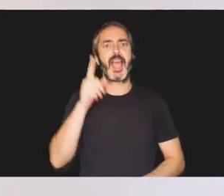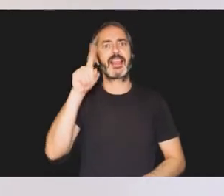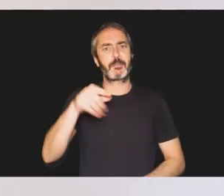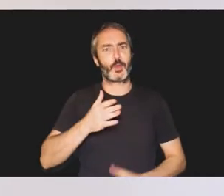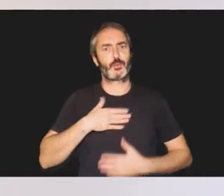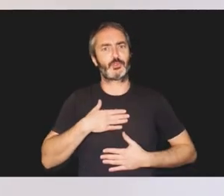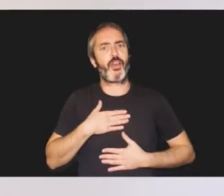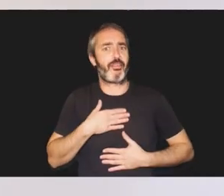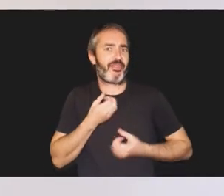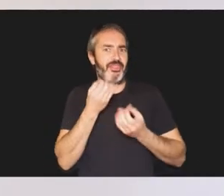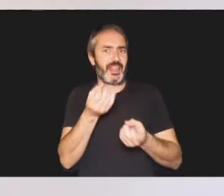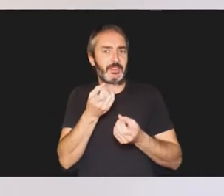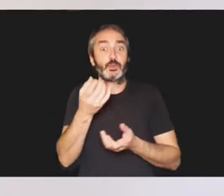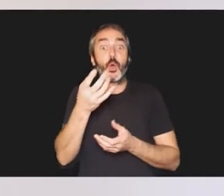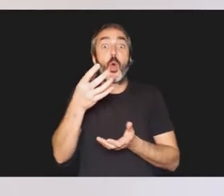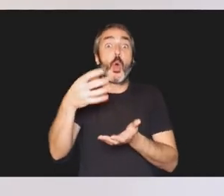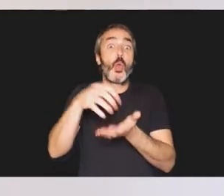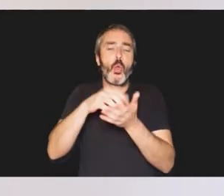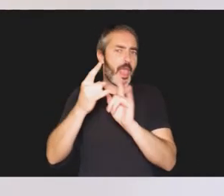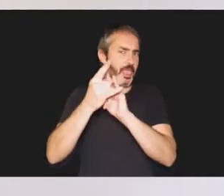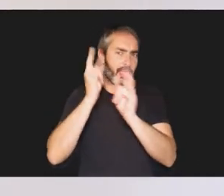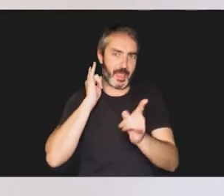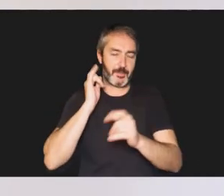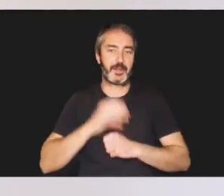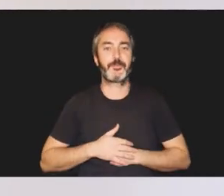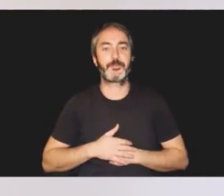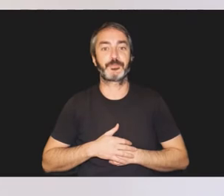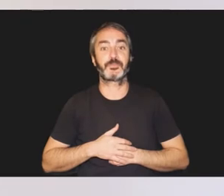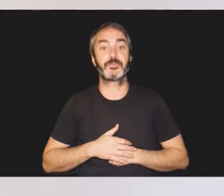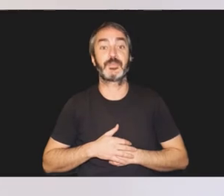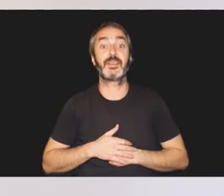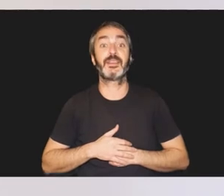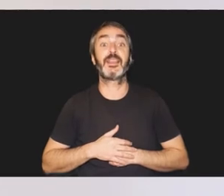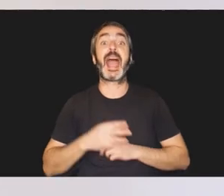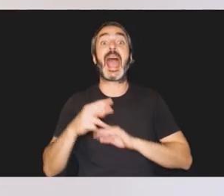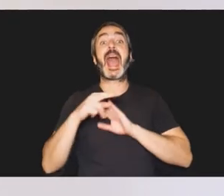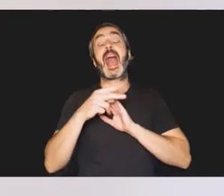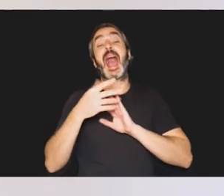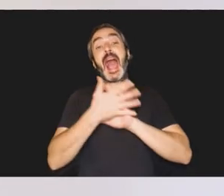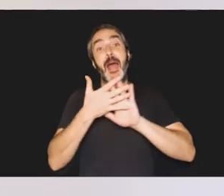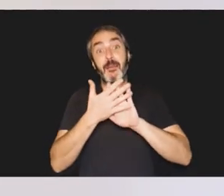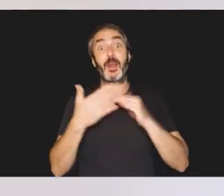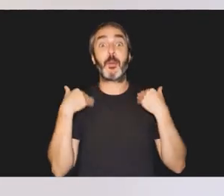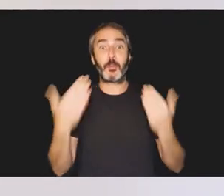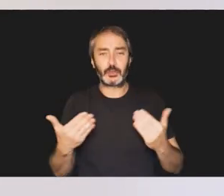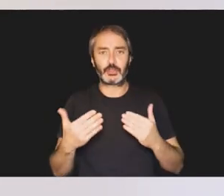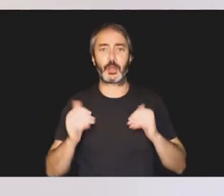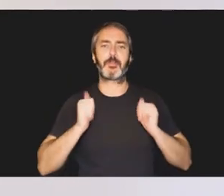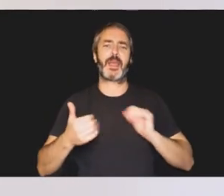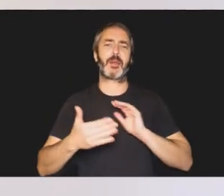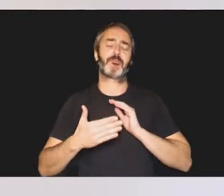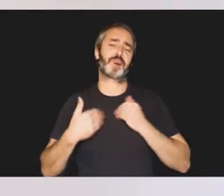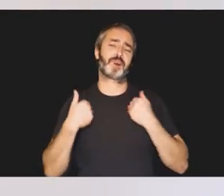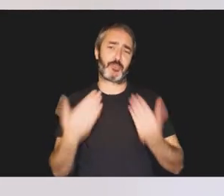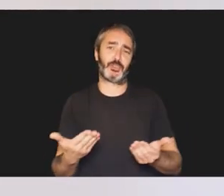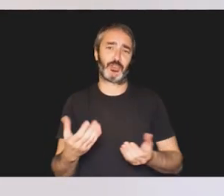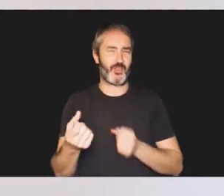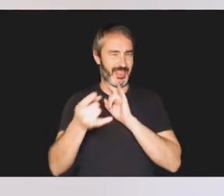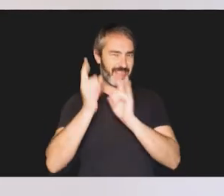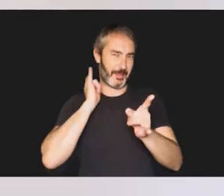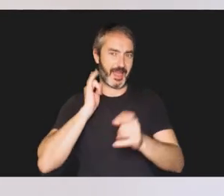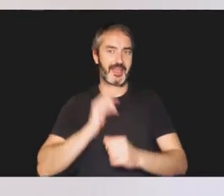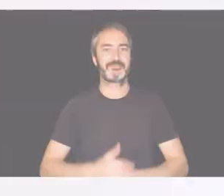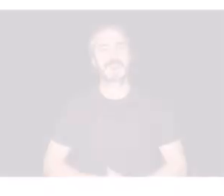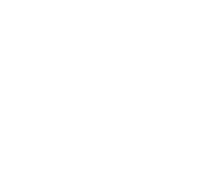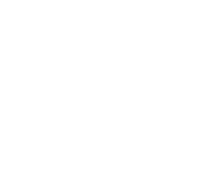tienes nuestros datos para cualquier duda que nos quieras consultar. Cuanto antes hablemos, antes podremos empezar. No lo dudes, llámanos.